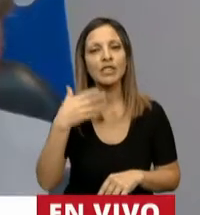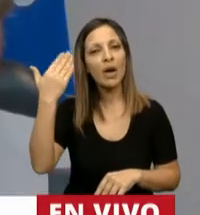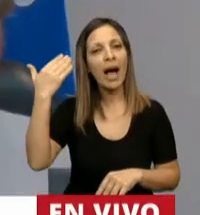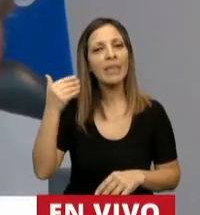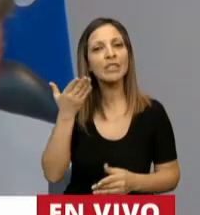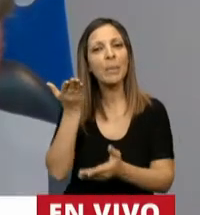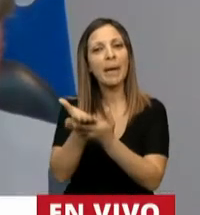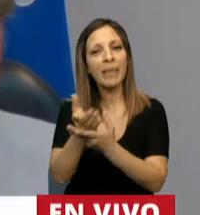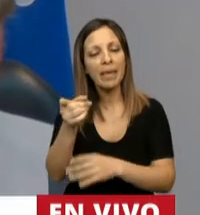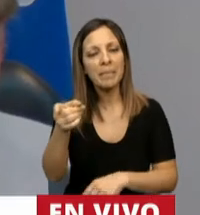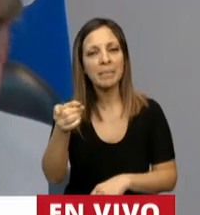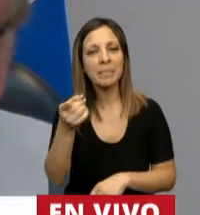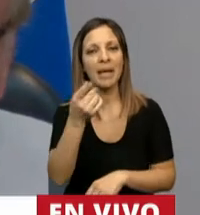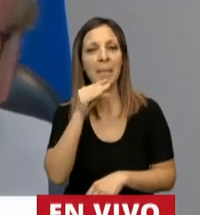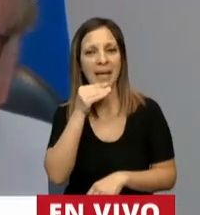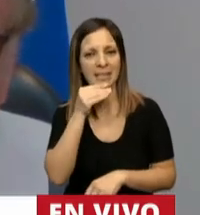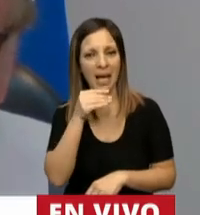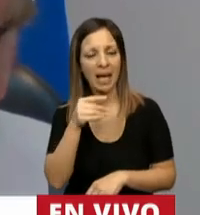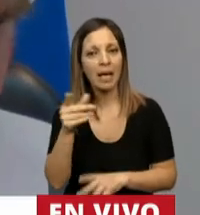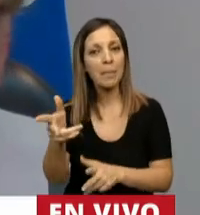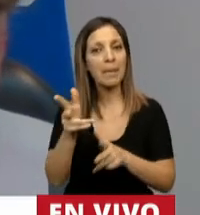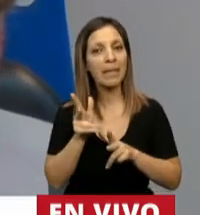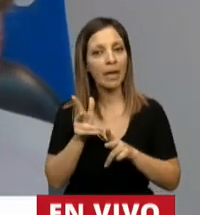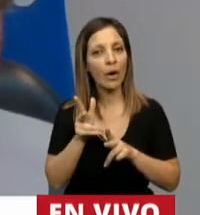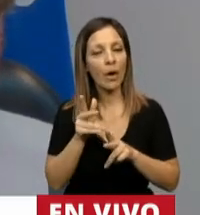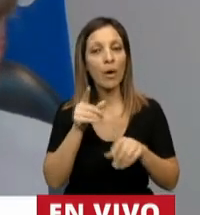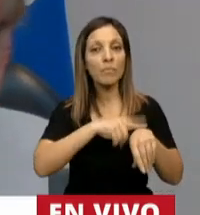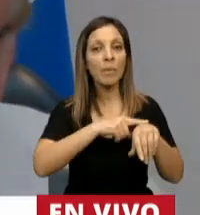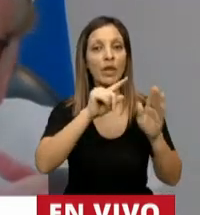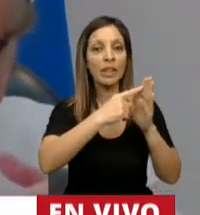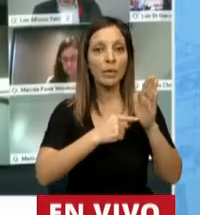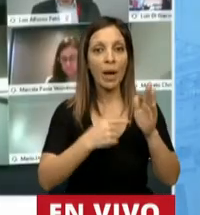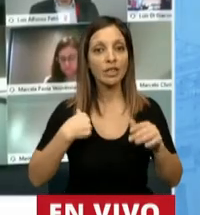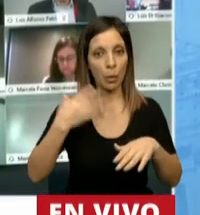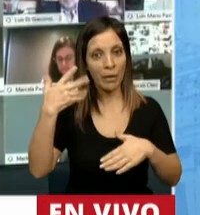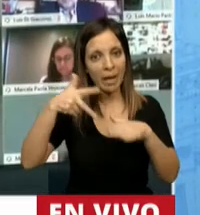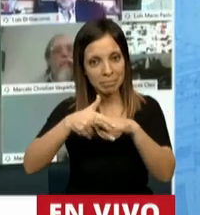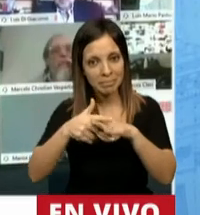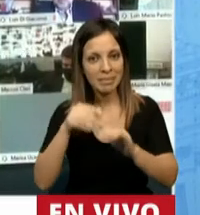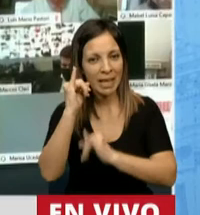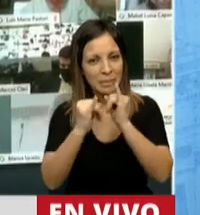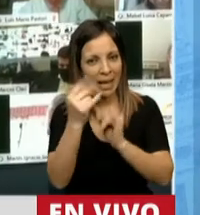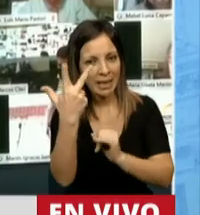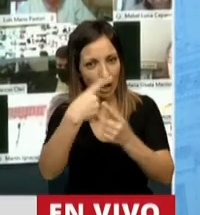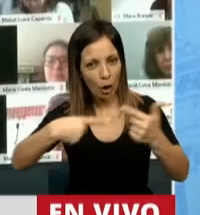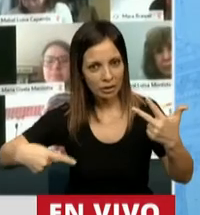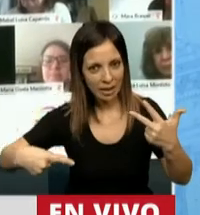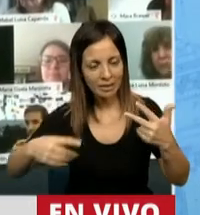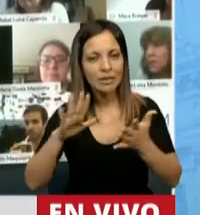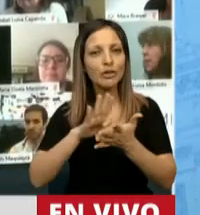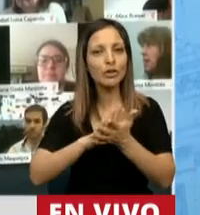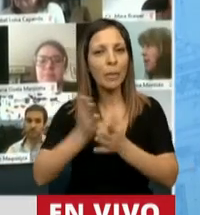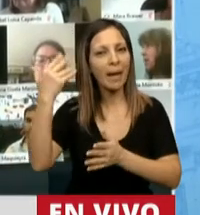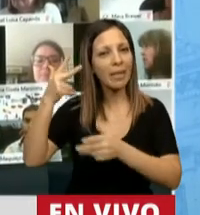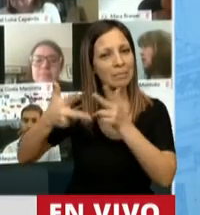Presidente y me dijo que antes de los individuales me iba a permitir hacer dos o tres aclaraciones de las cosas que se